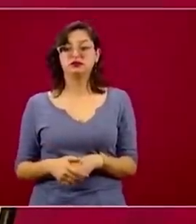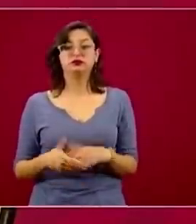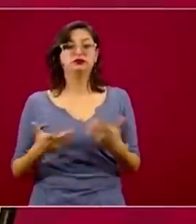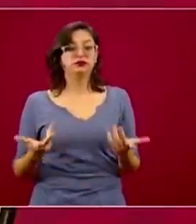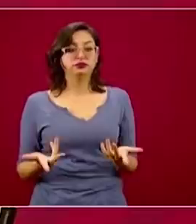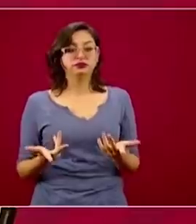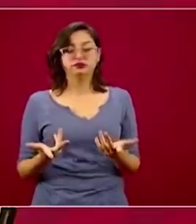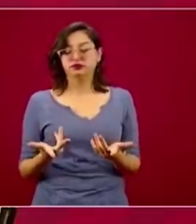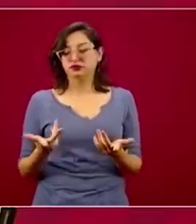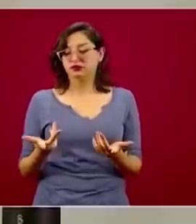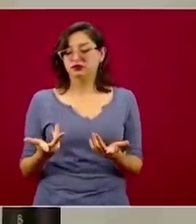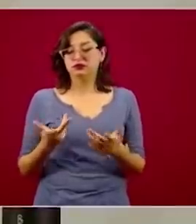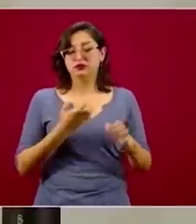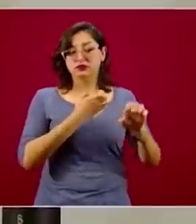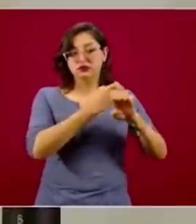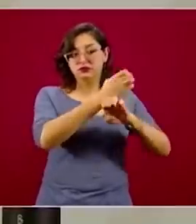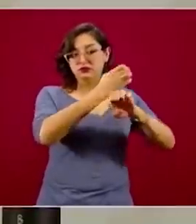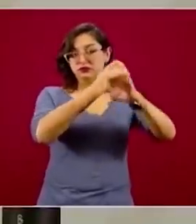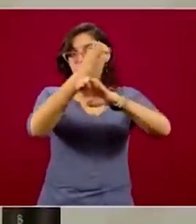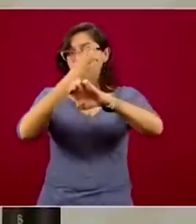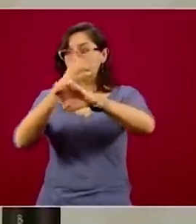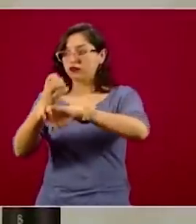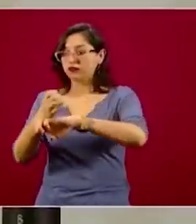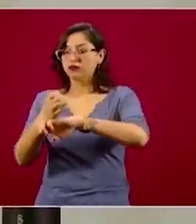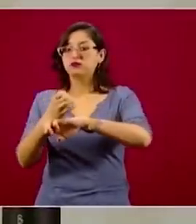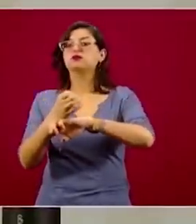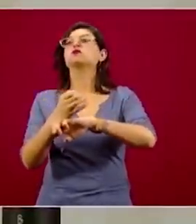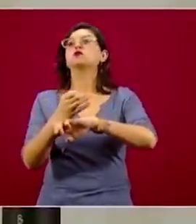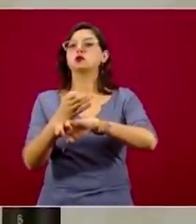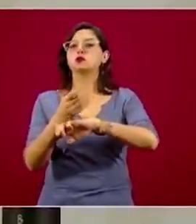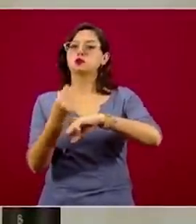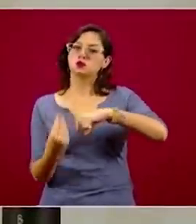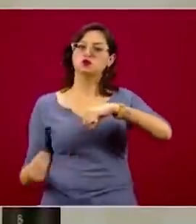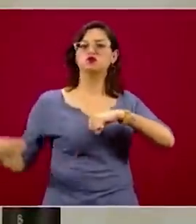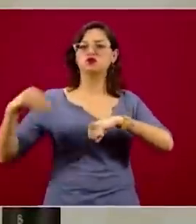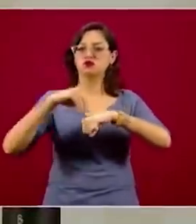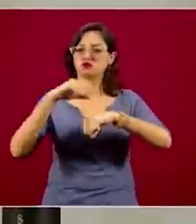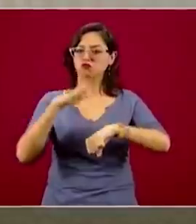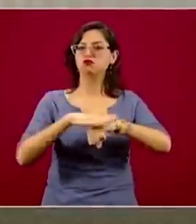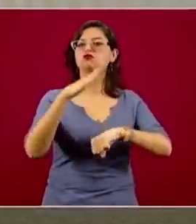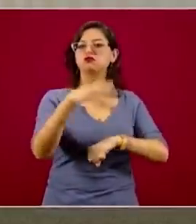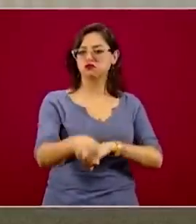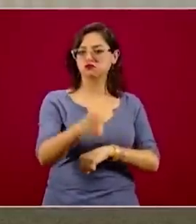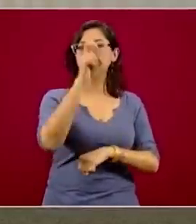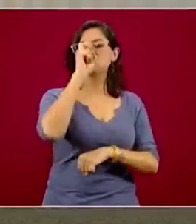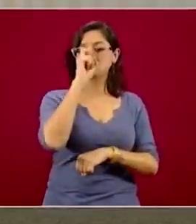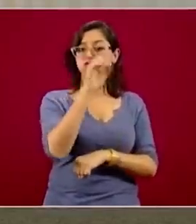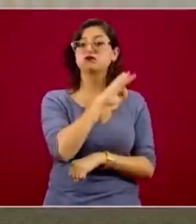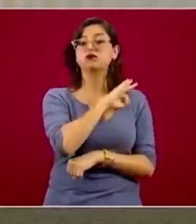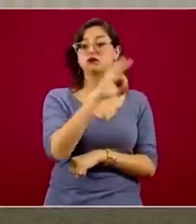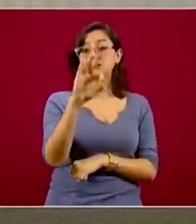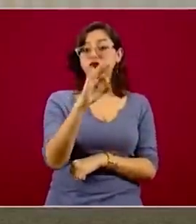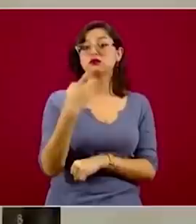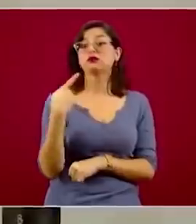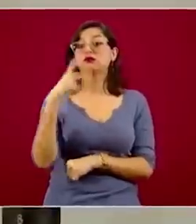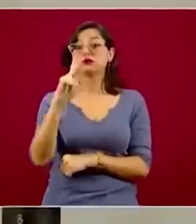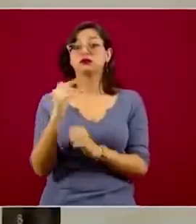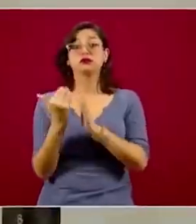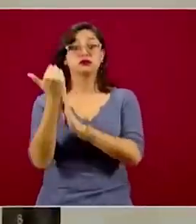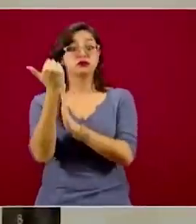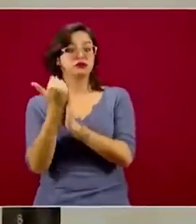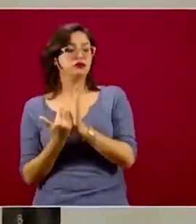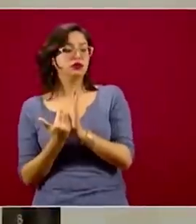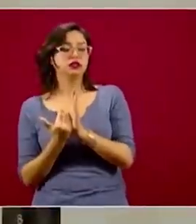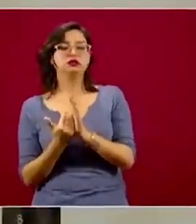adicionales, pero no podrán poner condiciones que disminuyan la efectividad de las